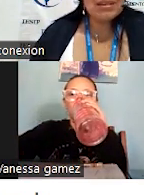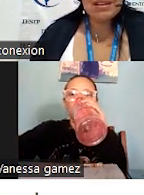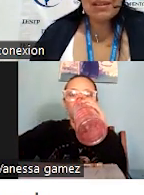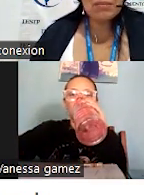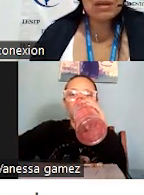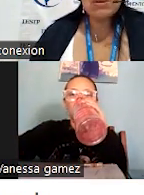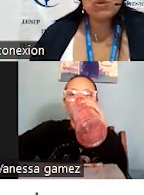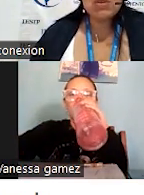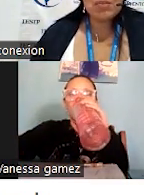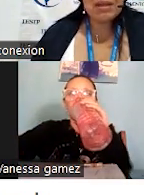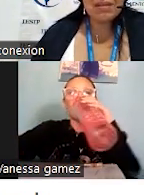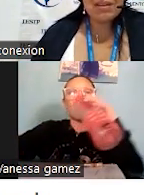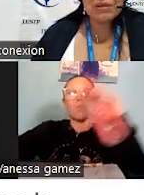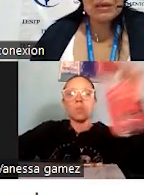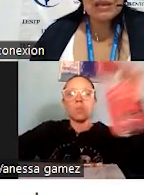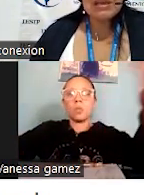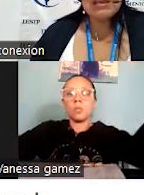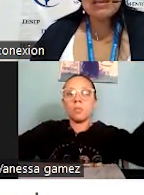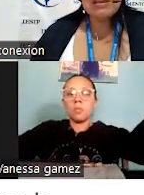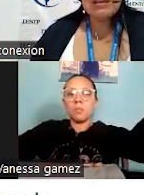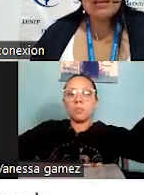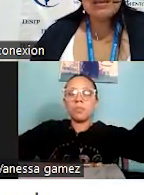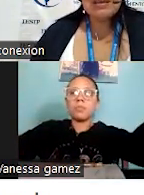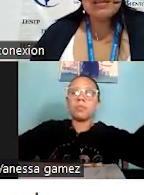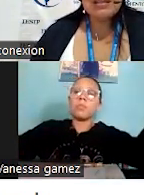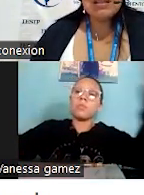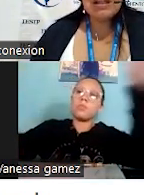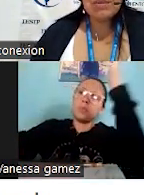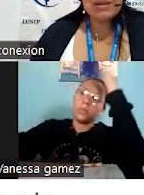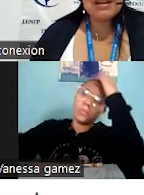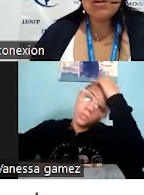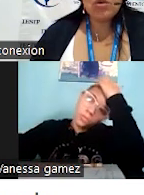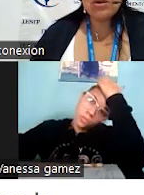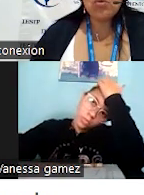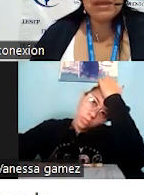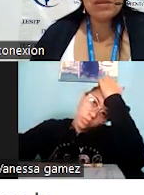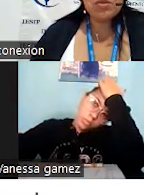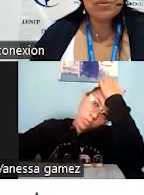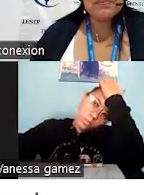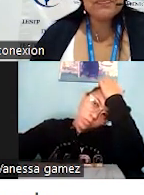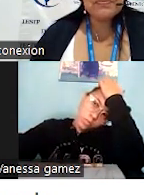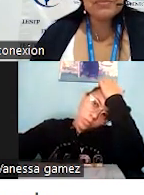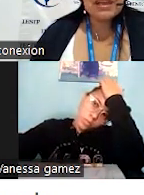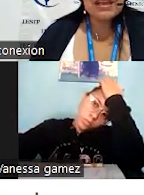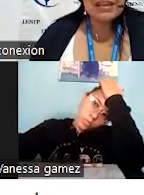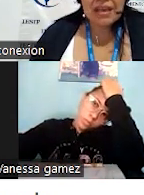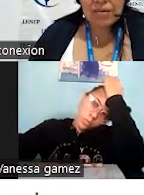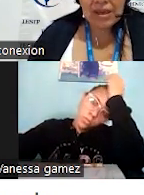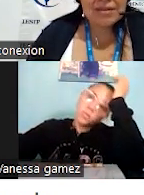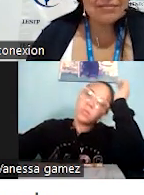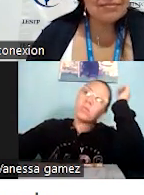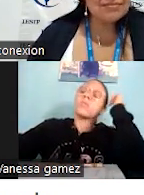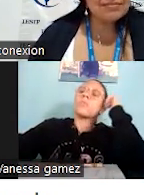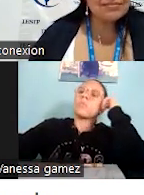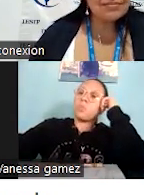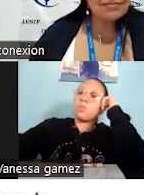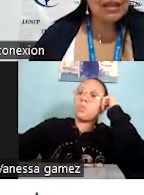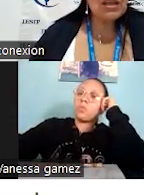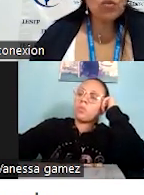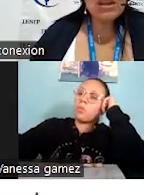ustedes me atienden maravillosamente. Y la verdad que los recomiendo. Qué bien.